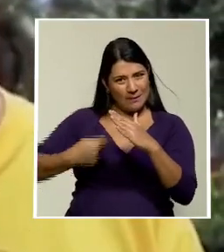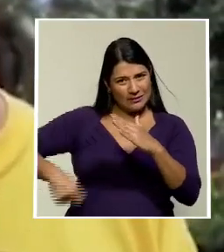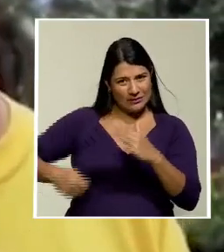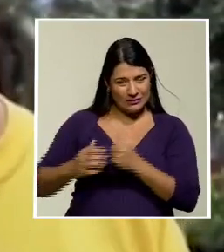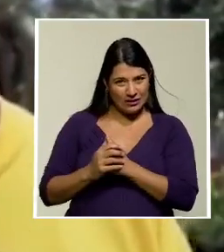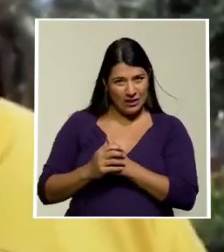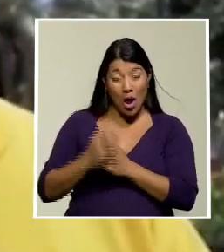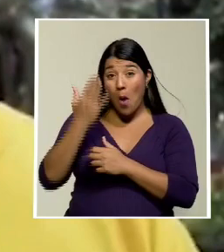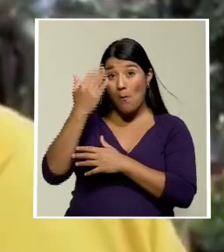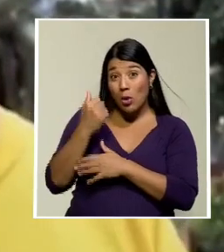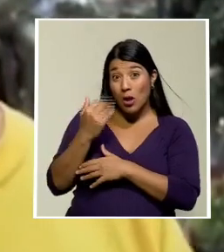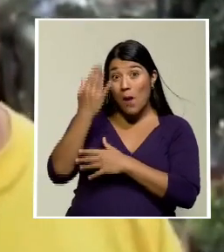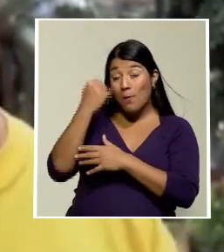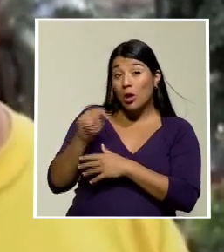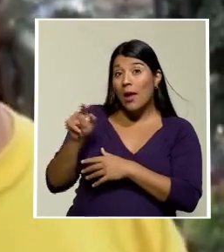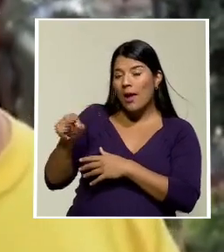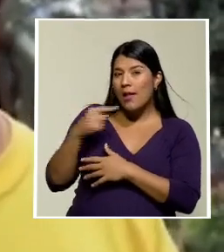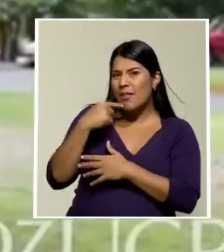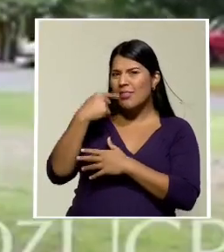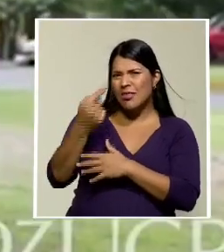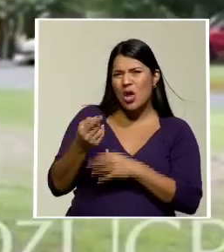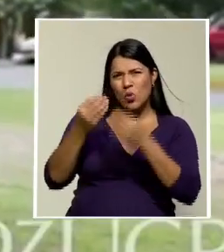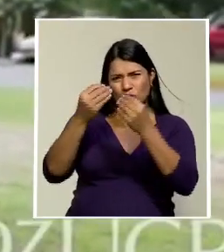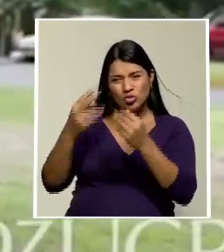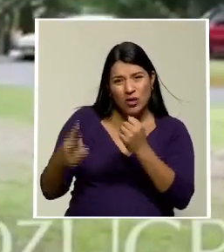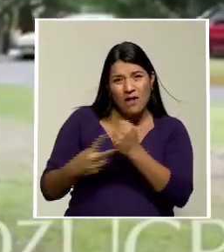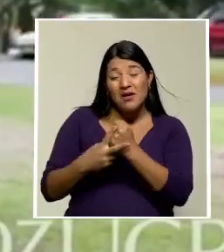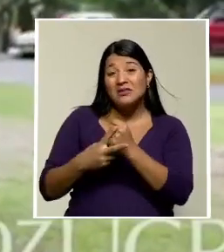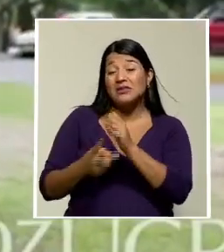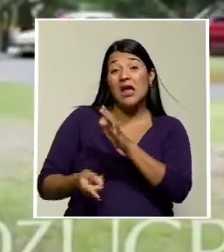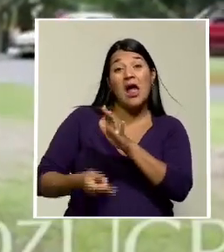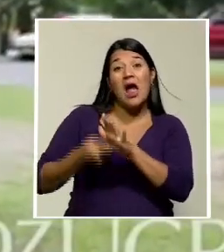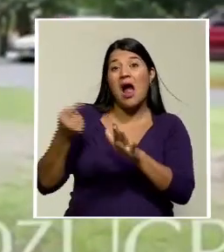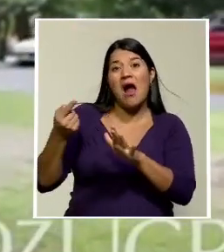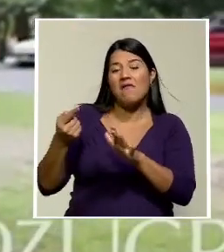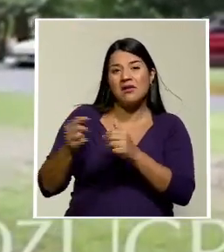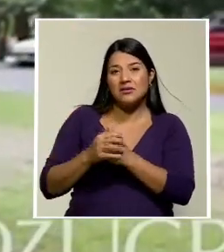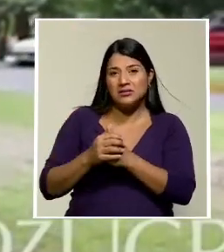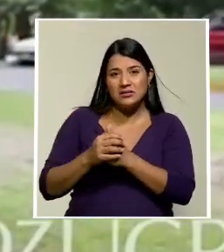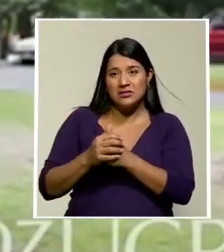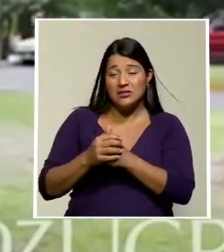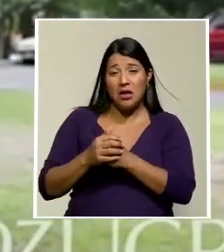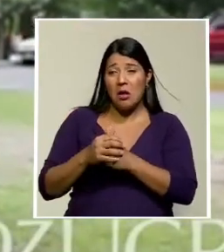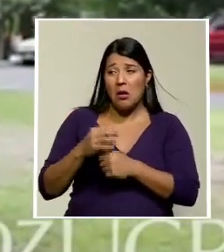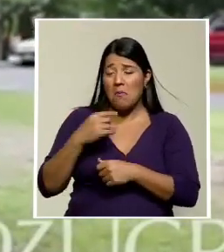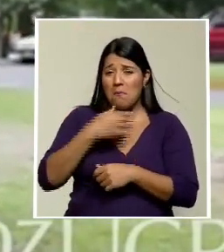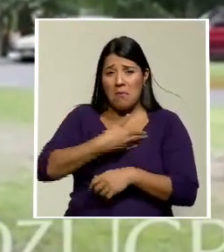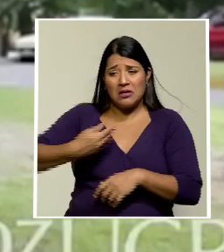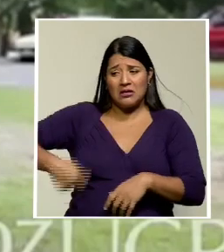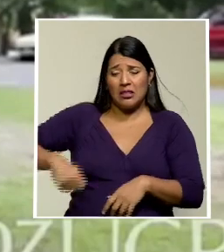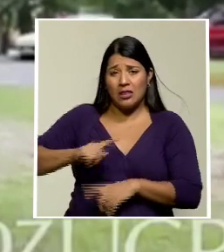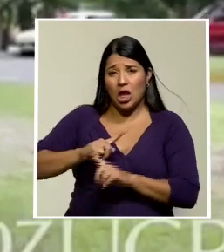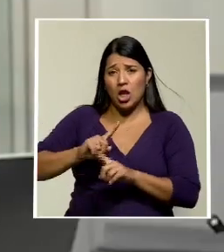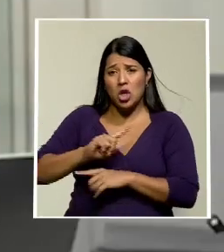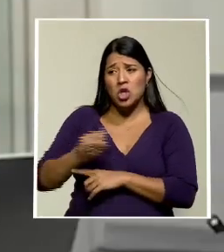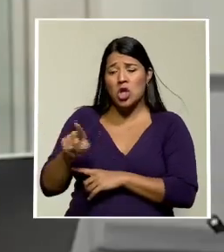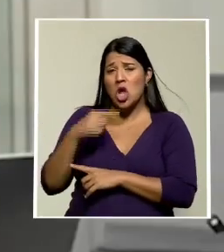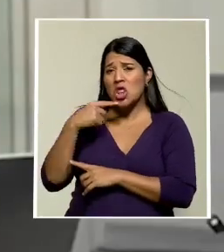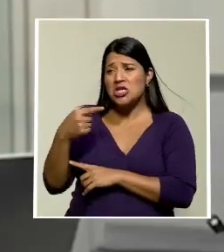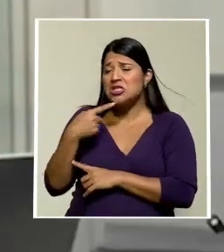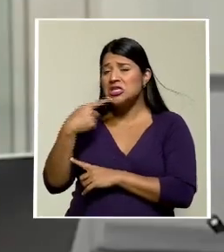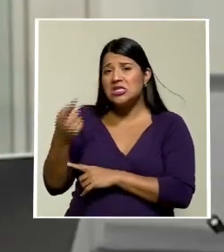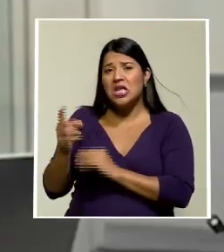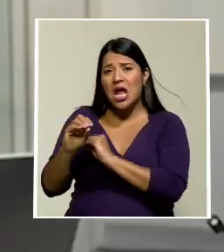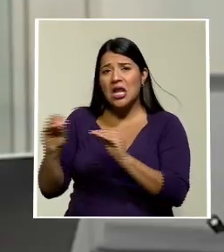que él insistía que habían órdenes que ni siquiera eran giradas por el presidente pero que los ministros igual